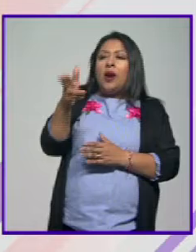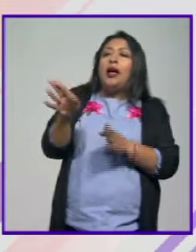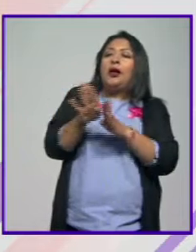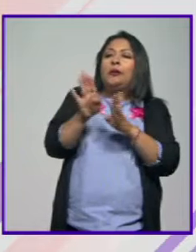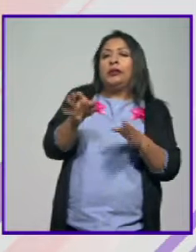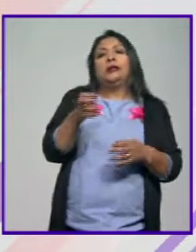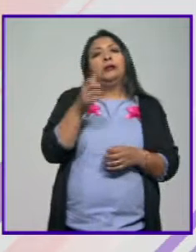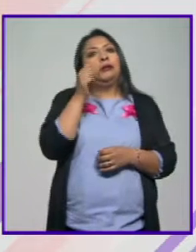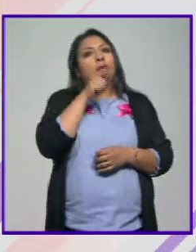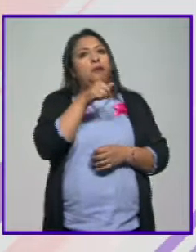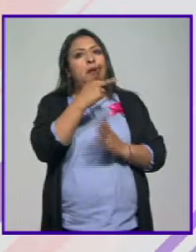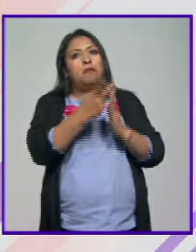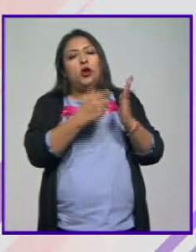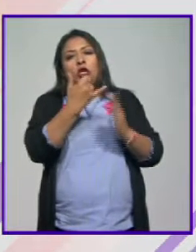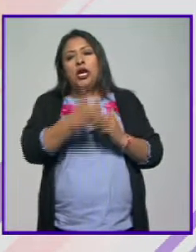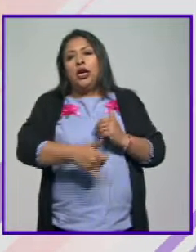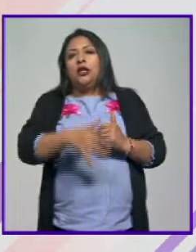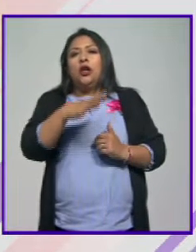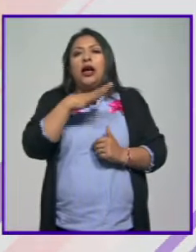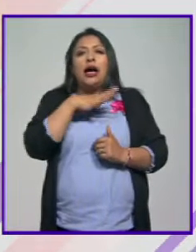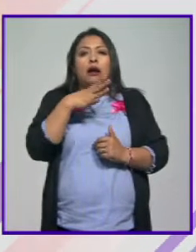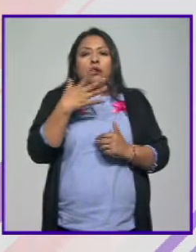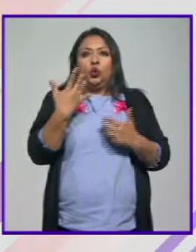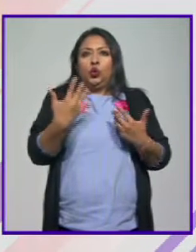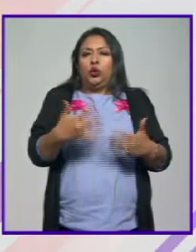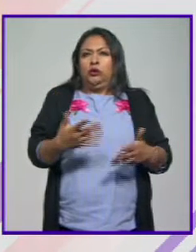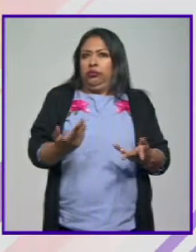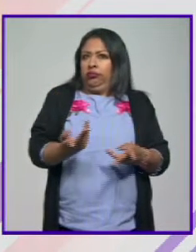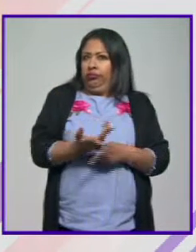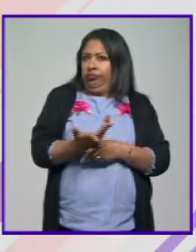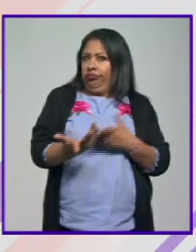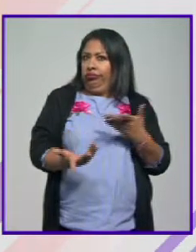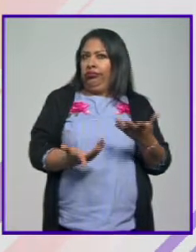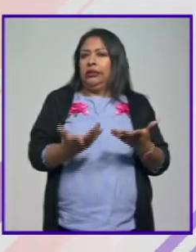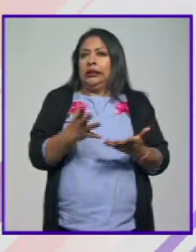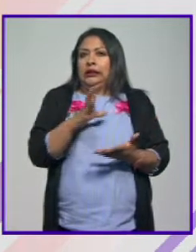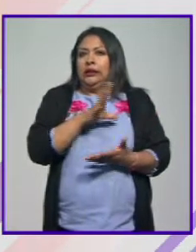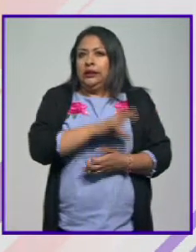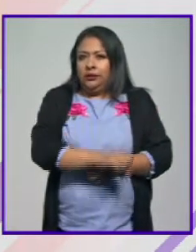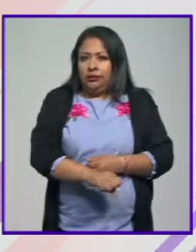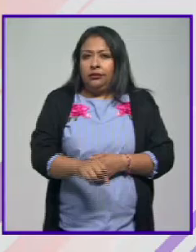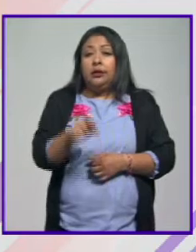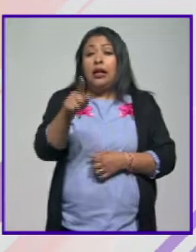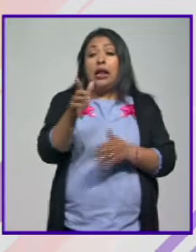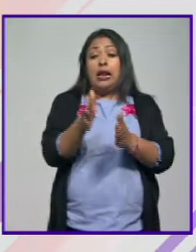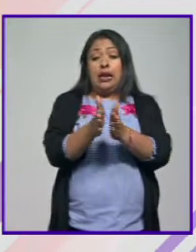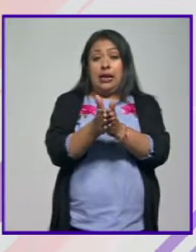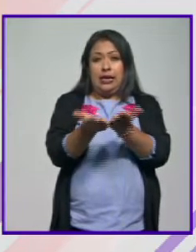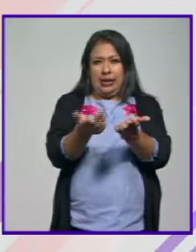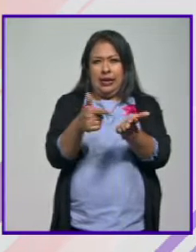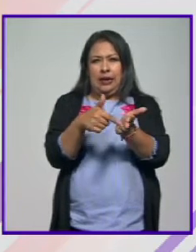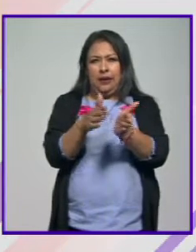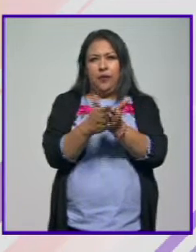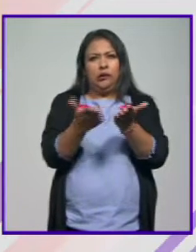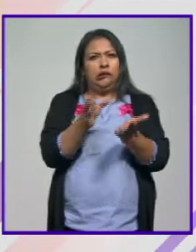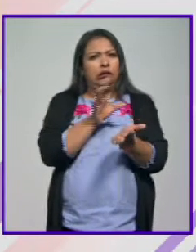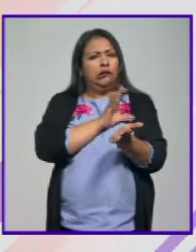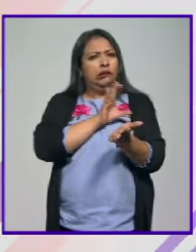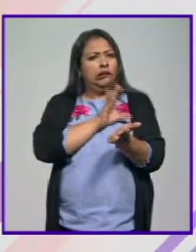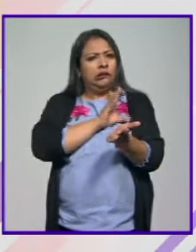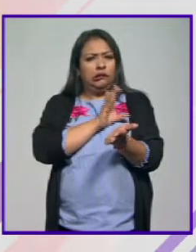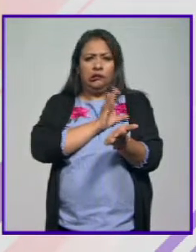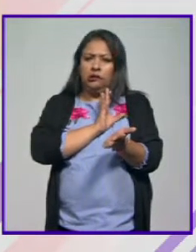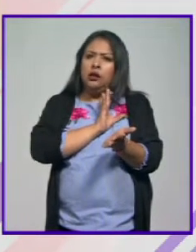proyectos que generan polémicas ¿no? que levantan pasiones es un libro que pues es muy querido